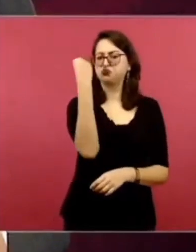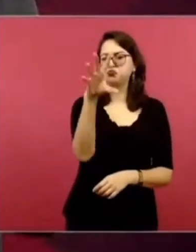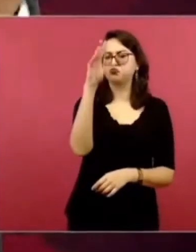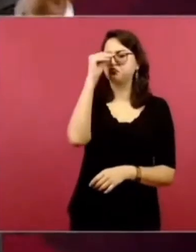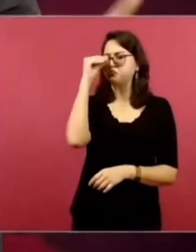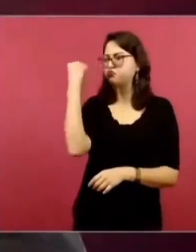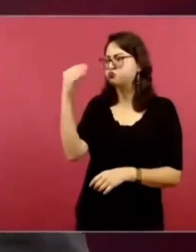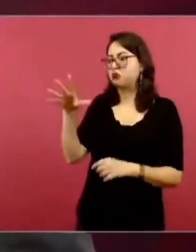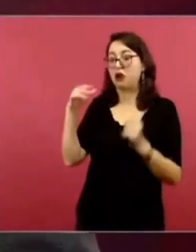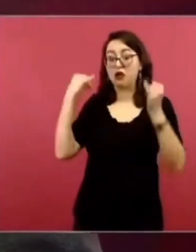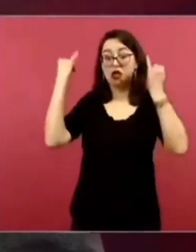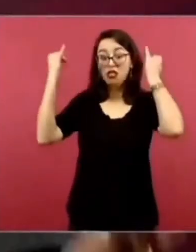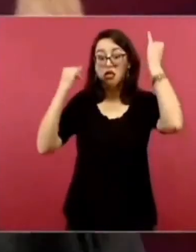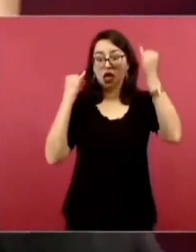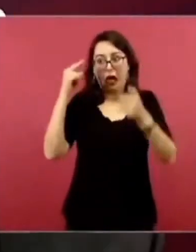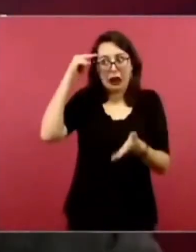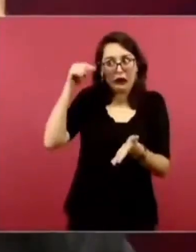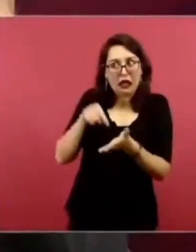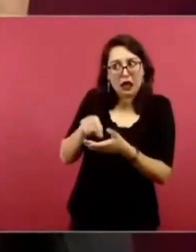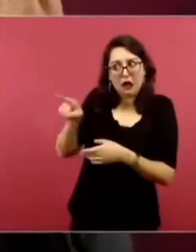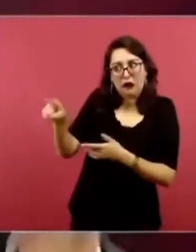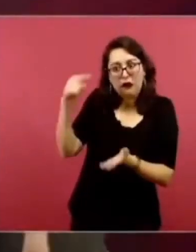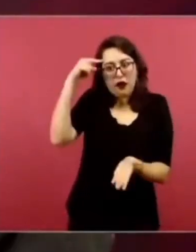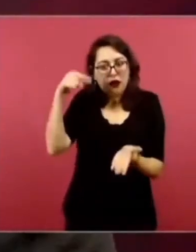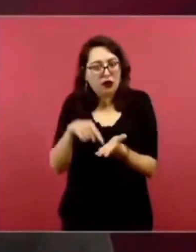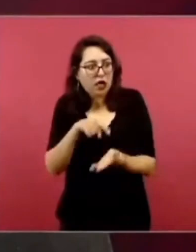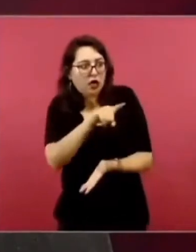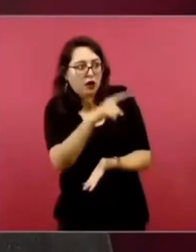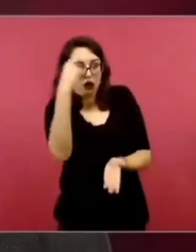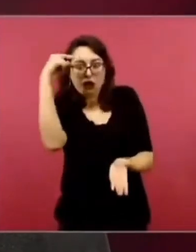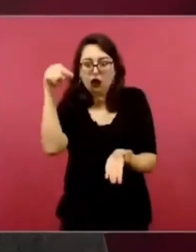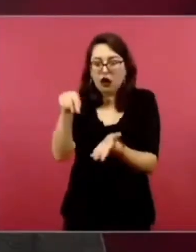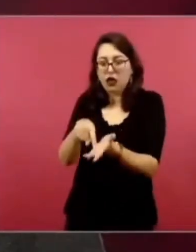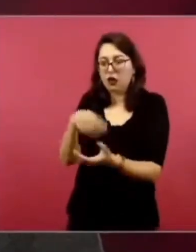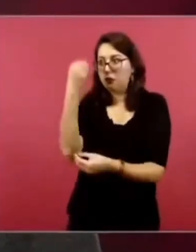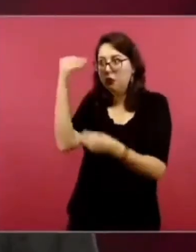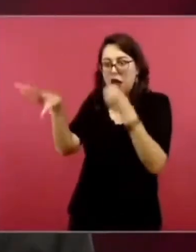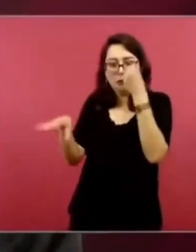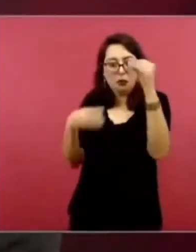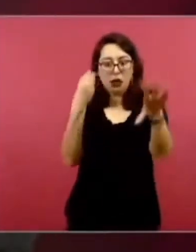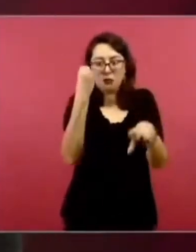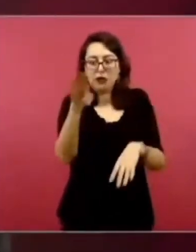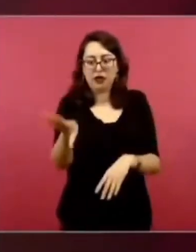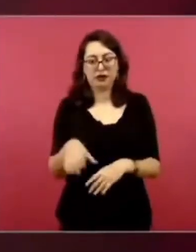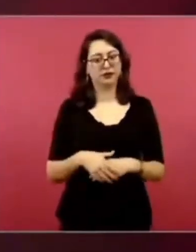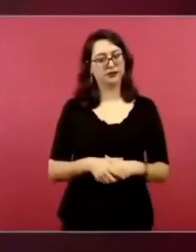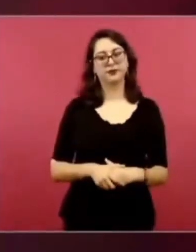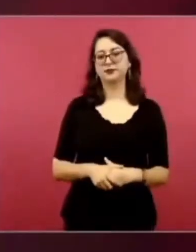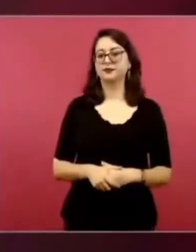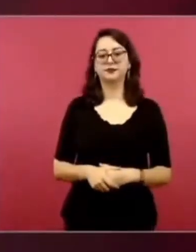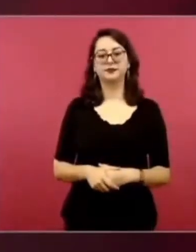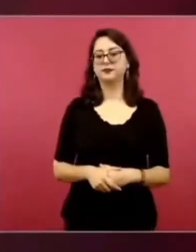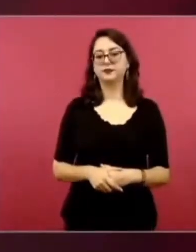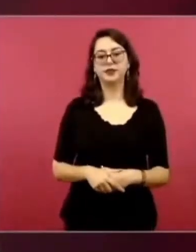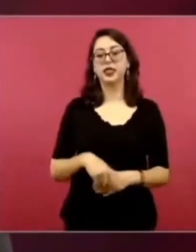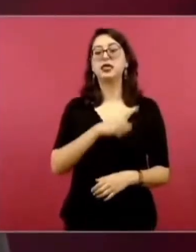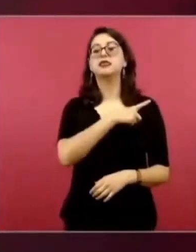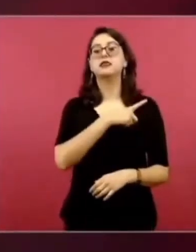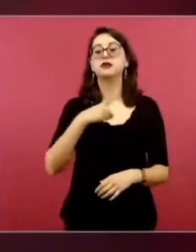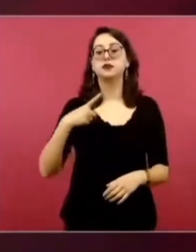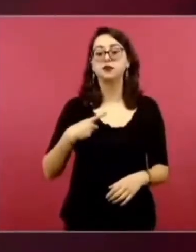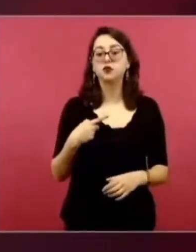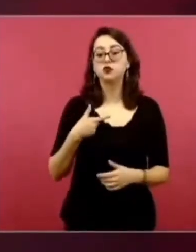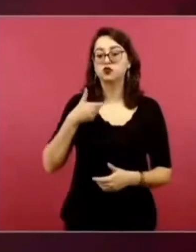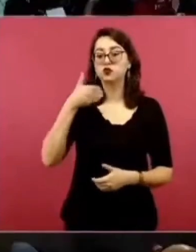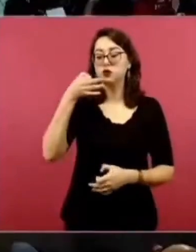pero tenemos que apegarnos al